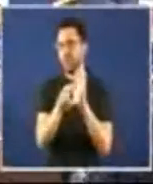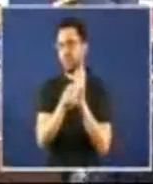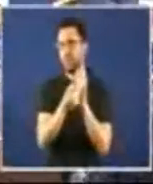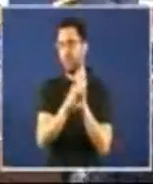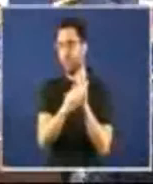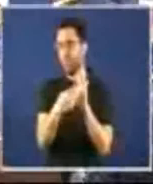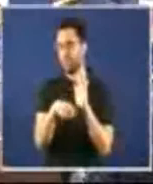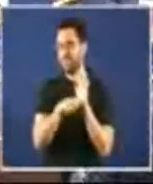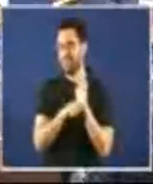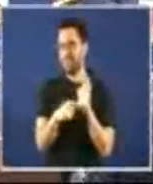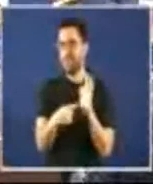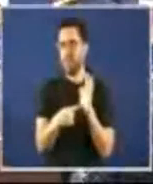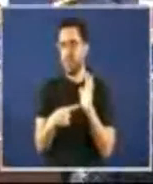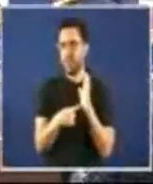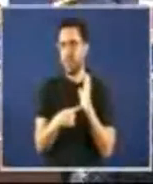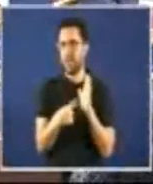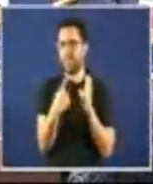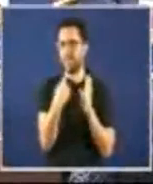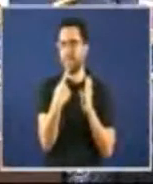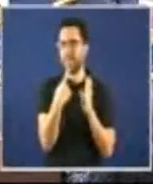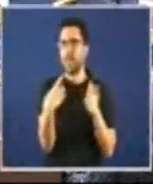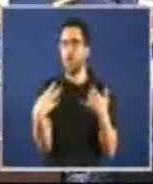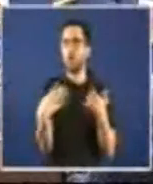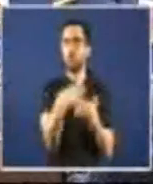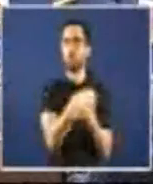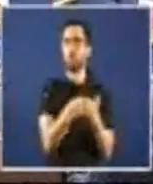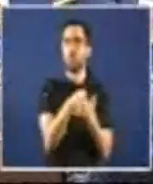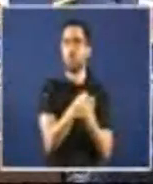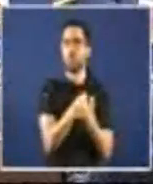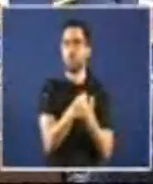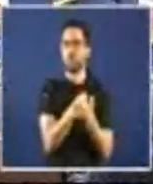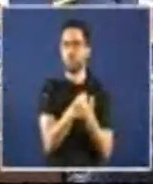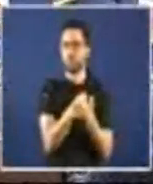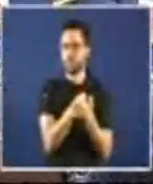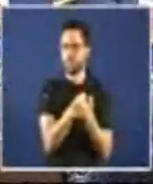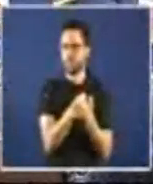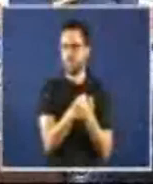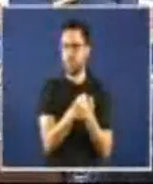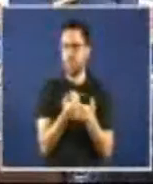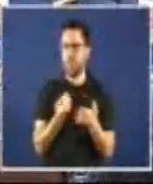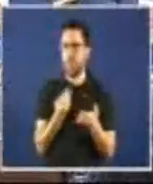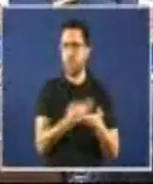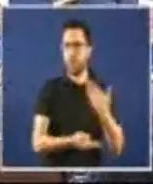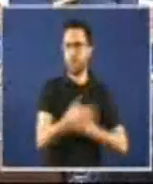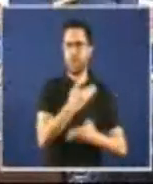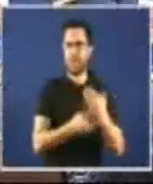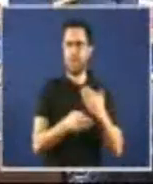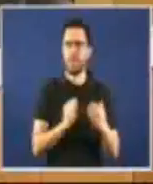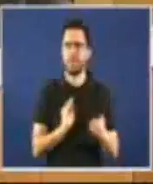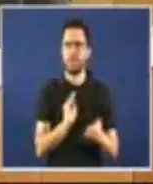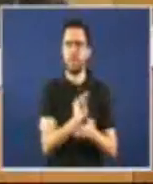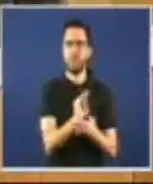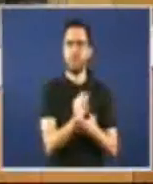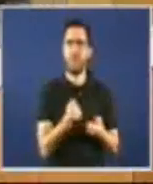votei pero o respeto de todos contribuirán todos ao sustentamento dos gastos públicos de